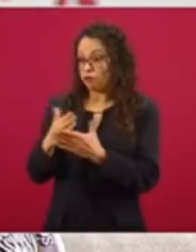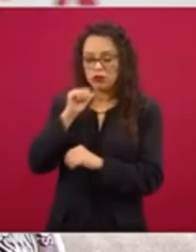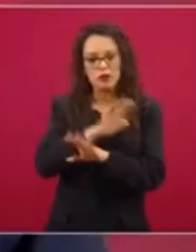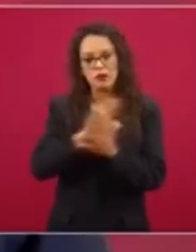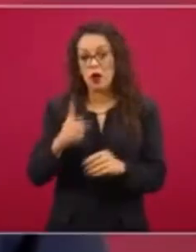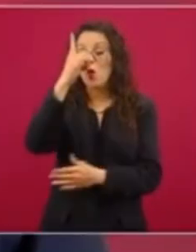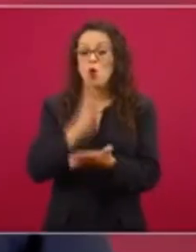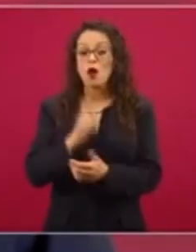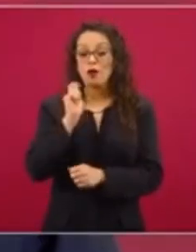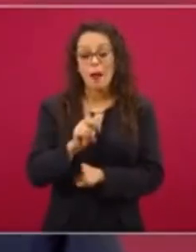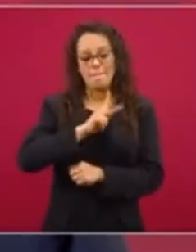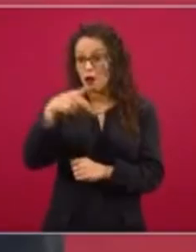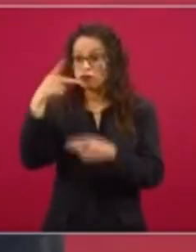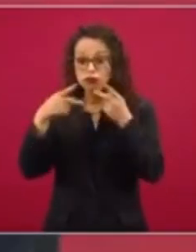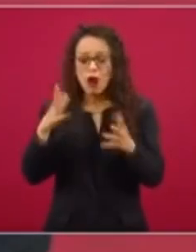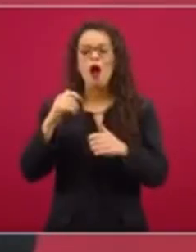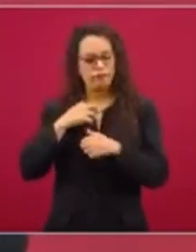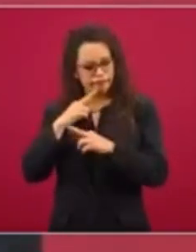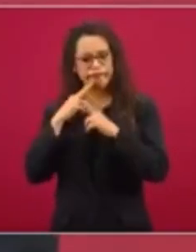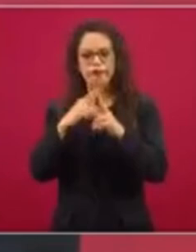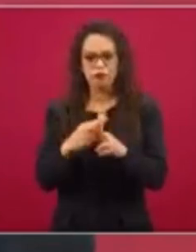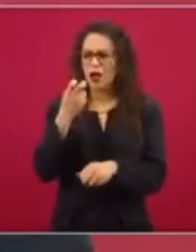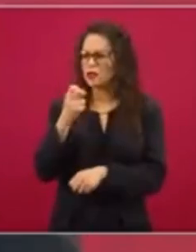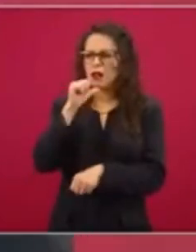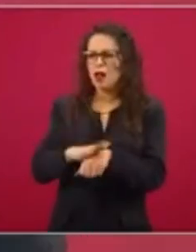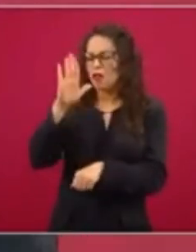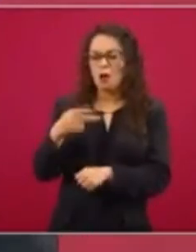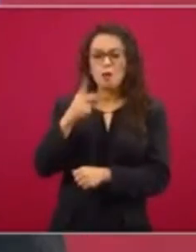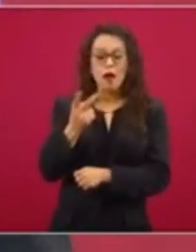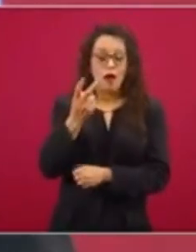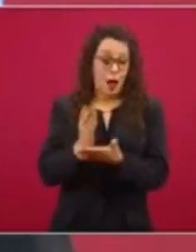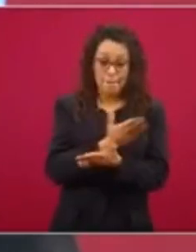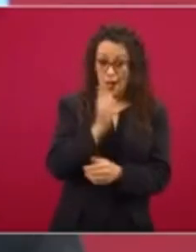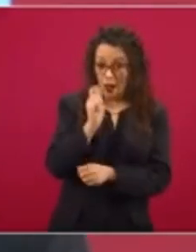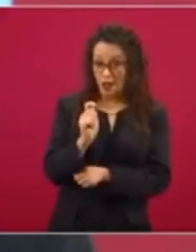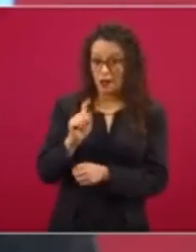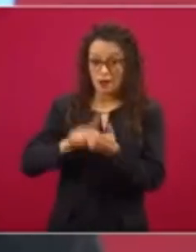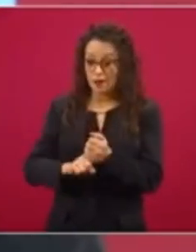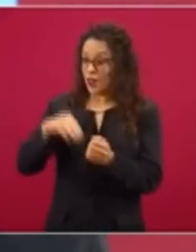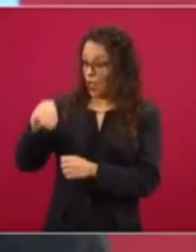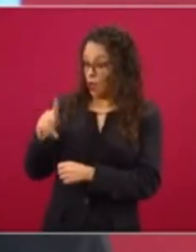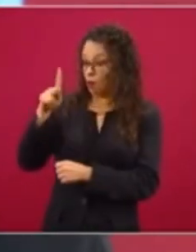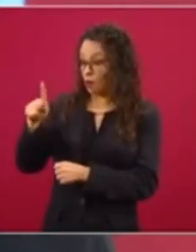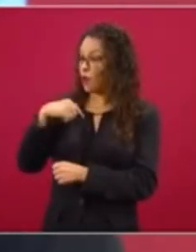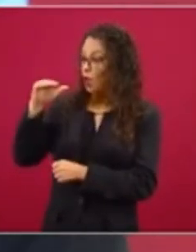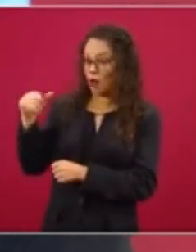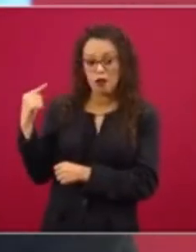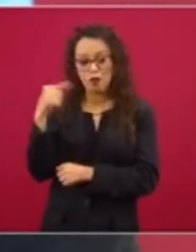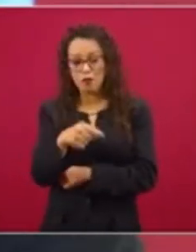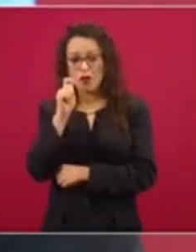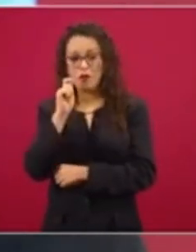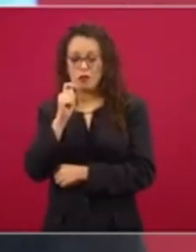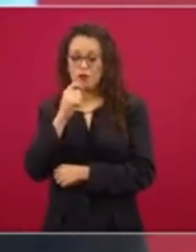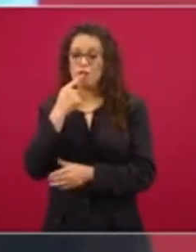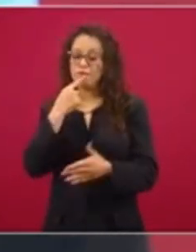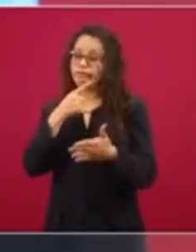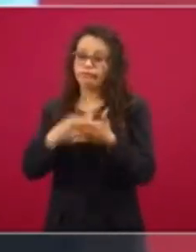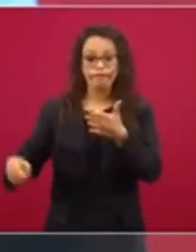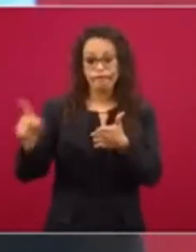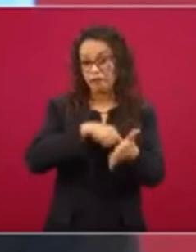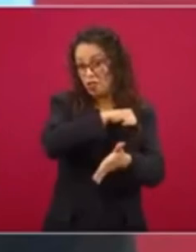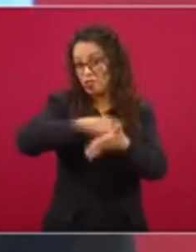ejerciendo mis derechos de réplica. Pero de ahí a que al Ministerio Público y censura y persecución, no.